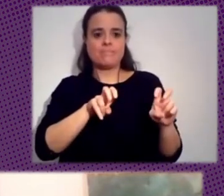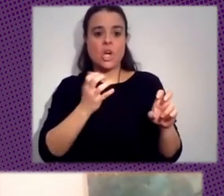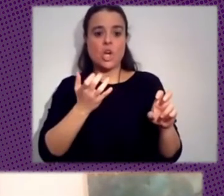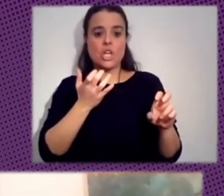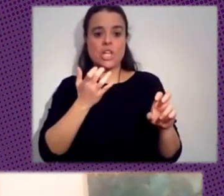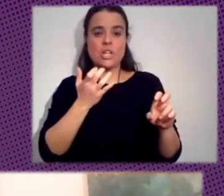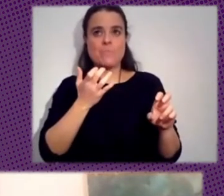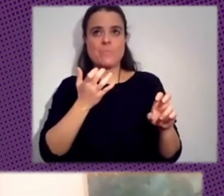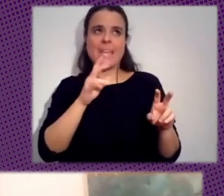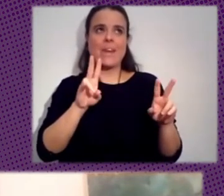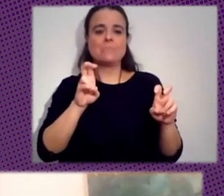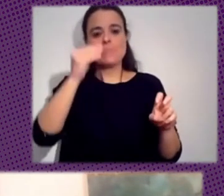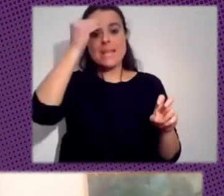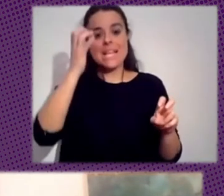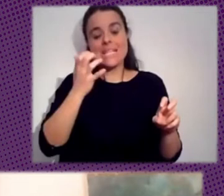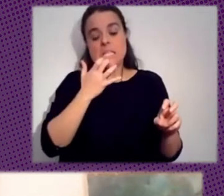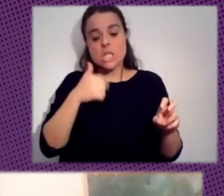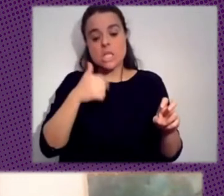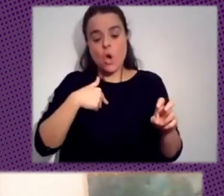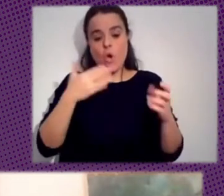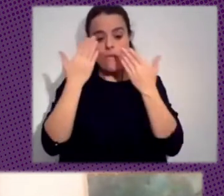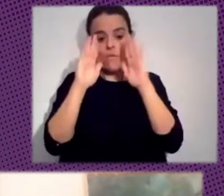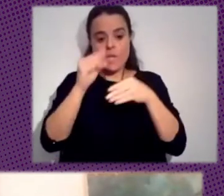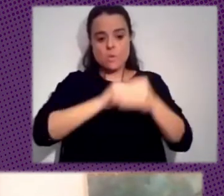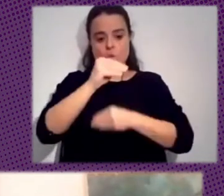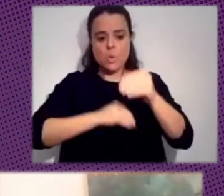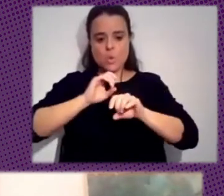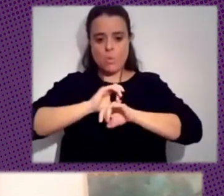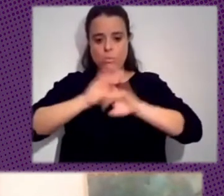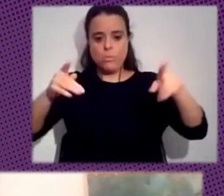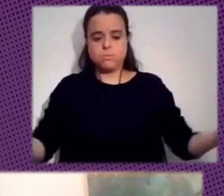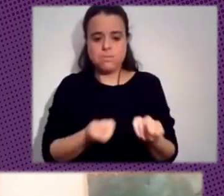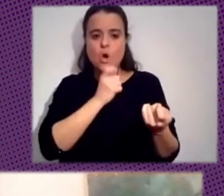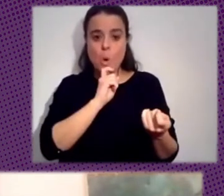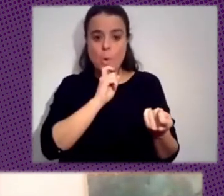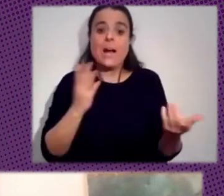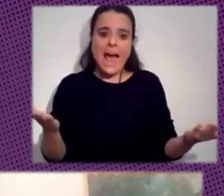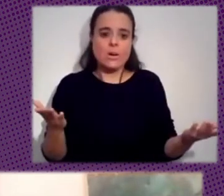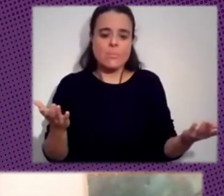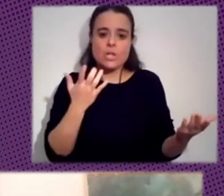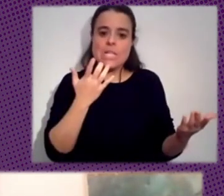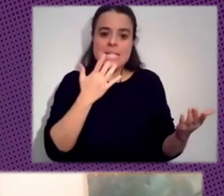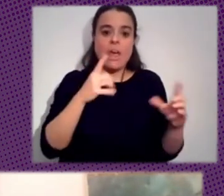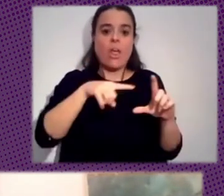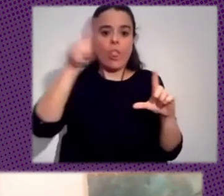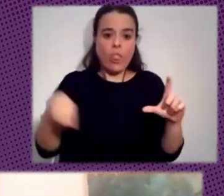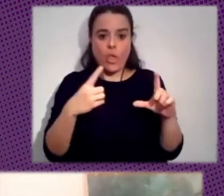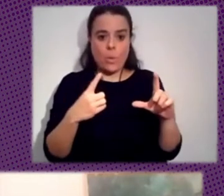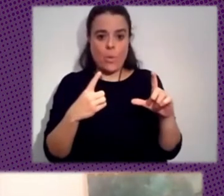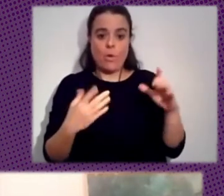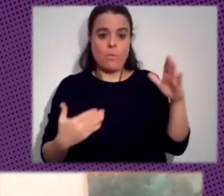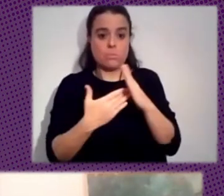Queremos Llegar Pero Creo Que Si no Paramos Este Círculo Solo Crecemos Y Crecemos Y Crecemos El Problema Sin Encontrar Soluciones